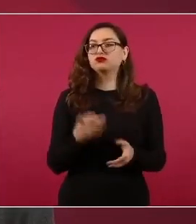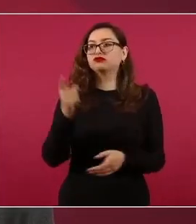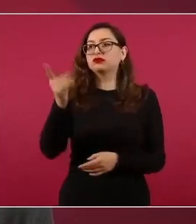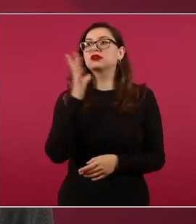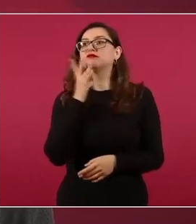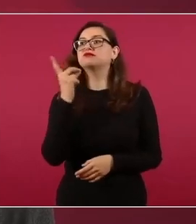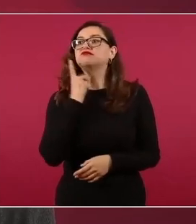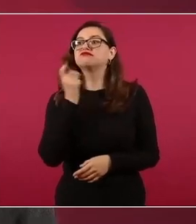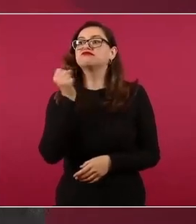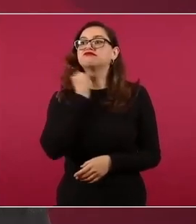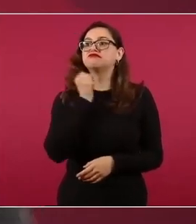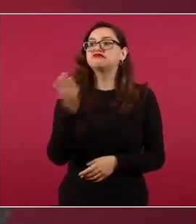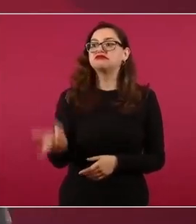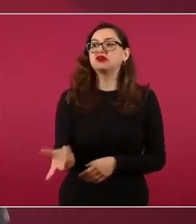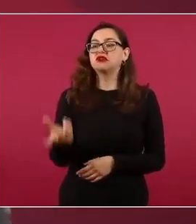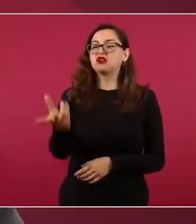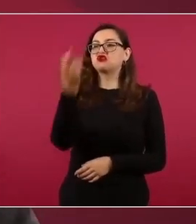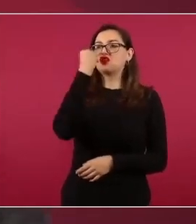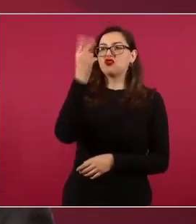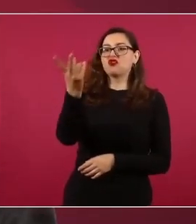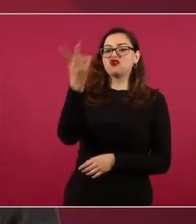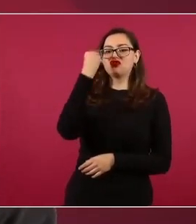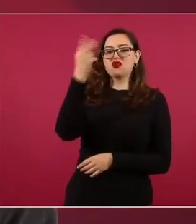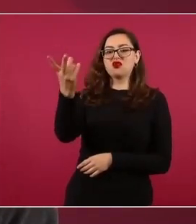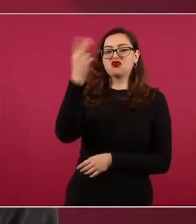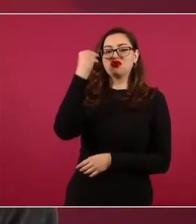que no pudiese hacer nada.